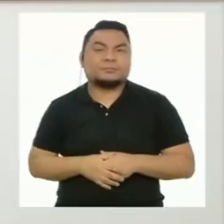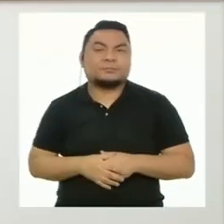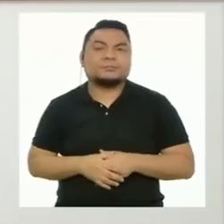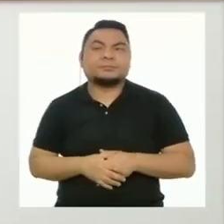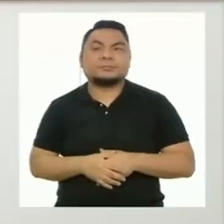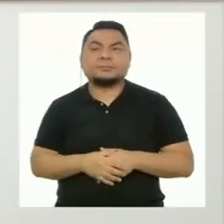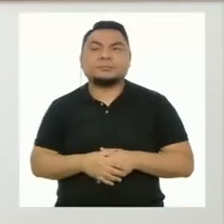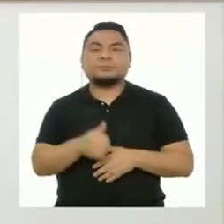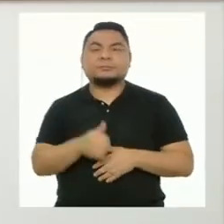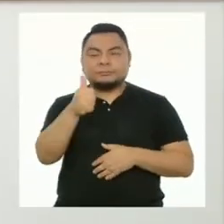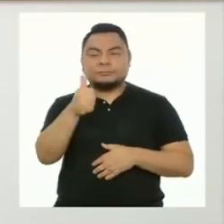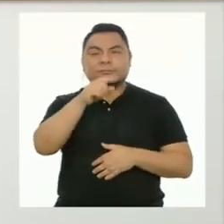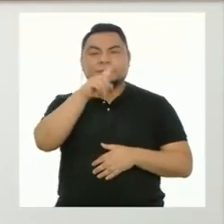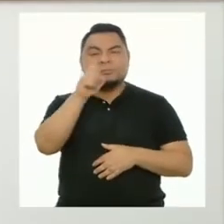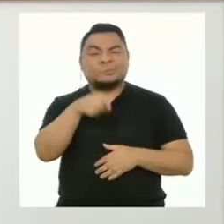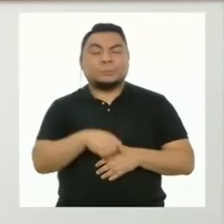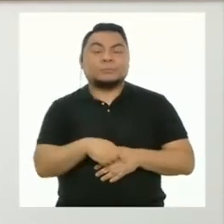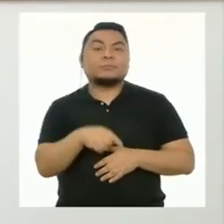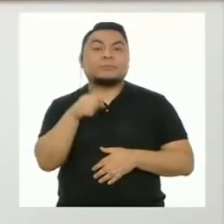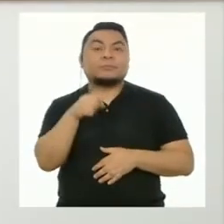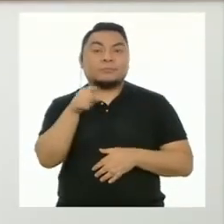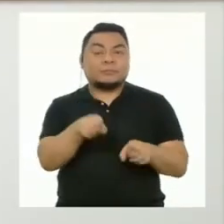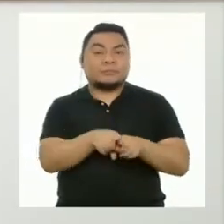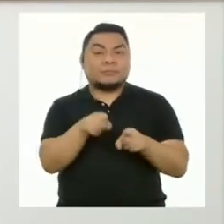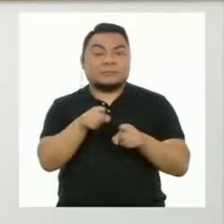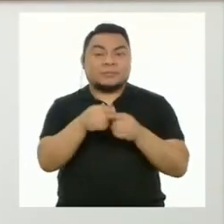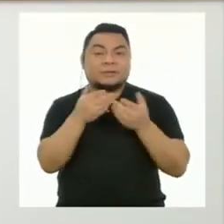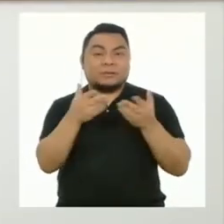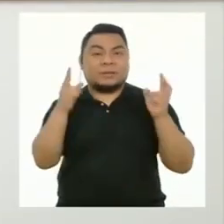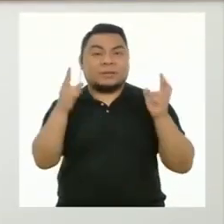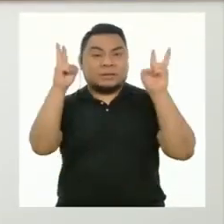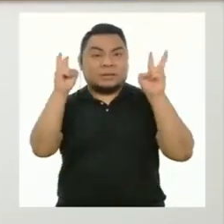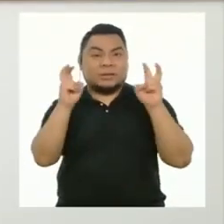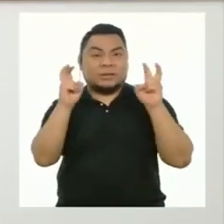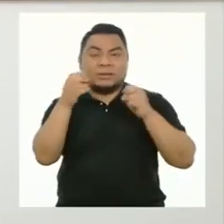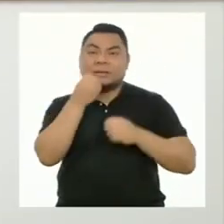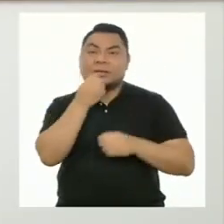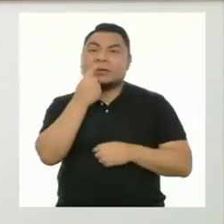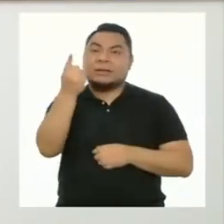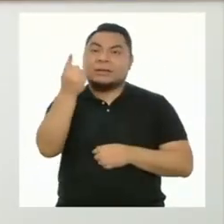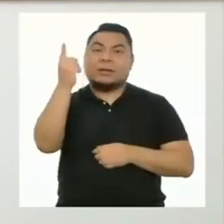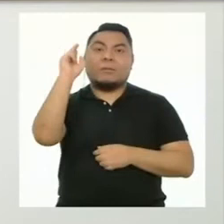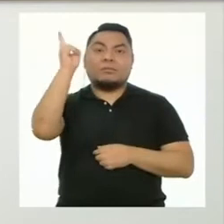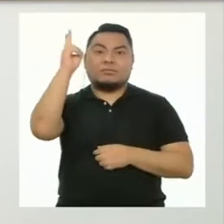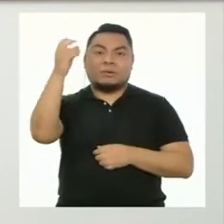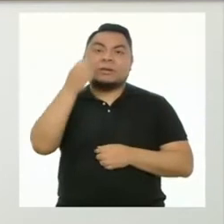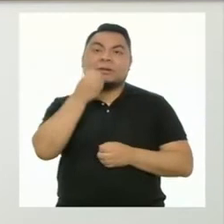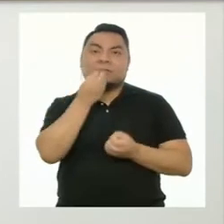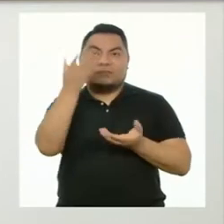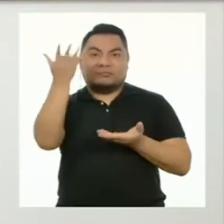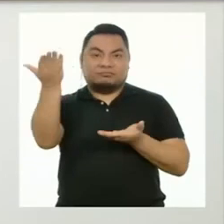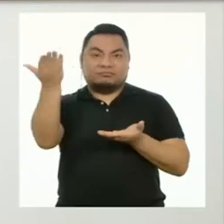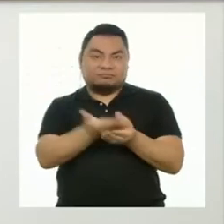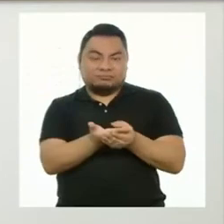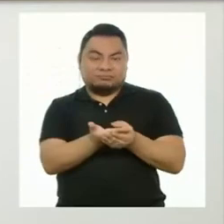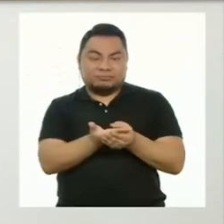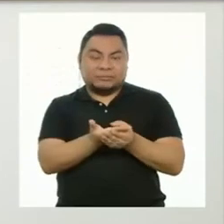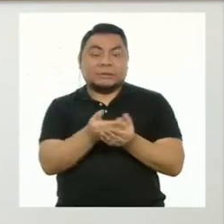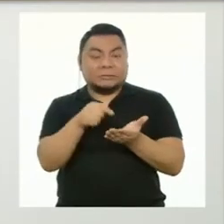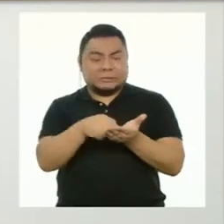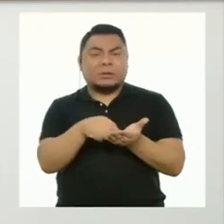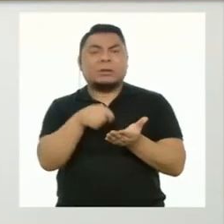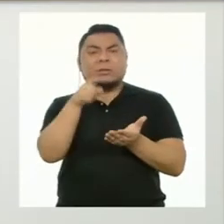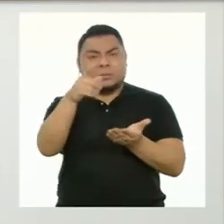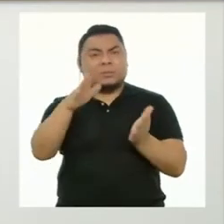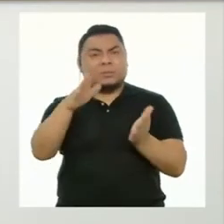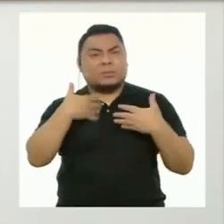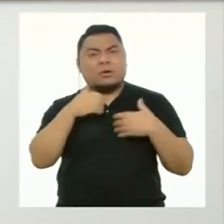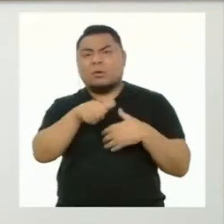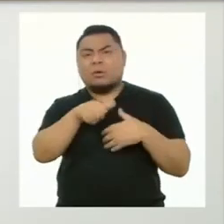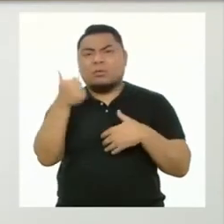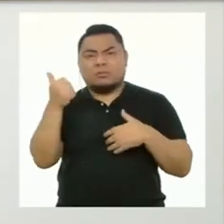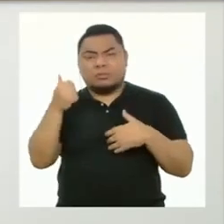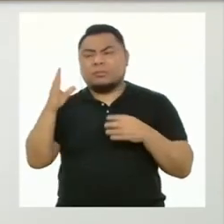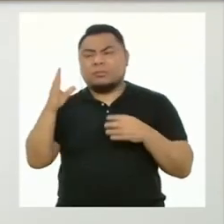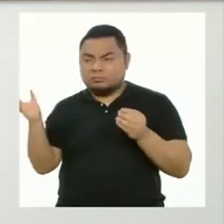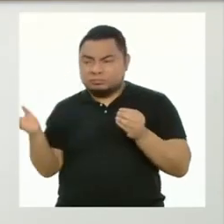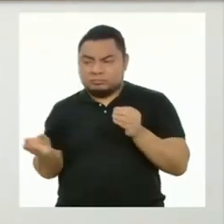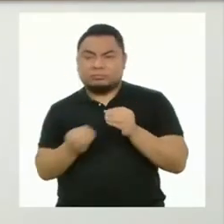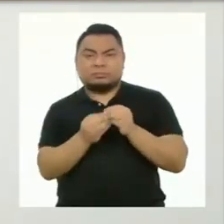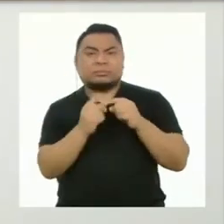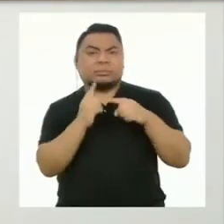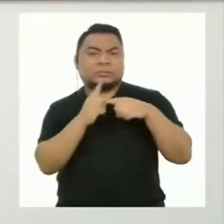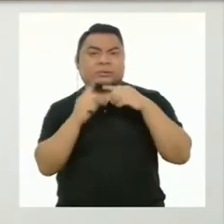Buena pregunta. Además de los productos indicados por el profesor, puedes incluir otros productos